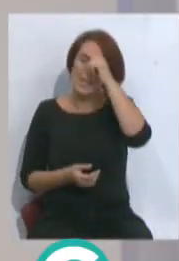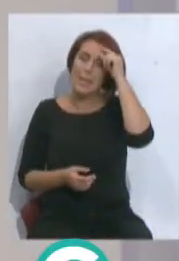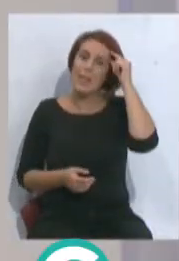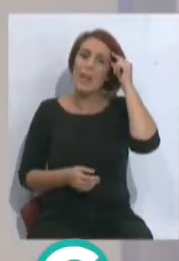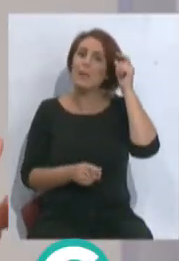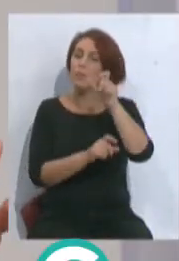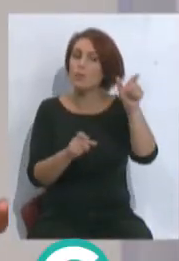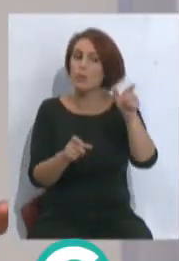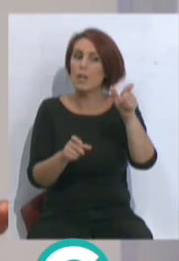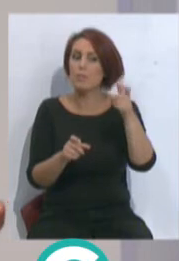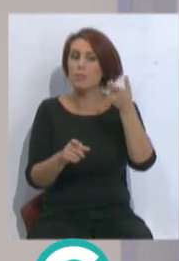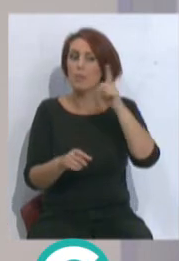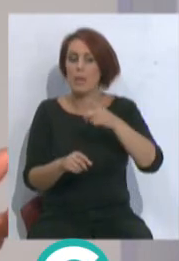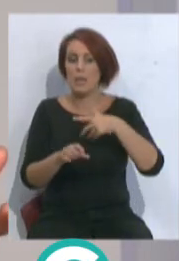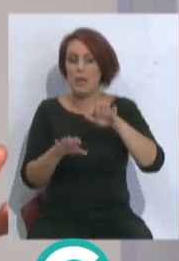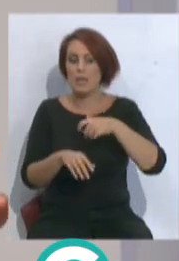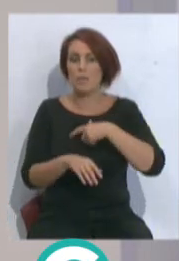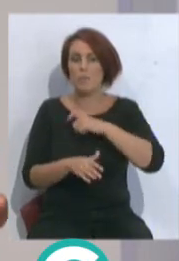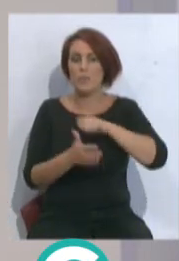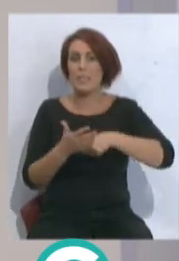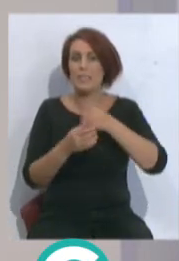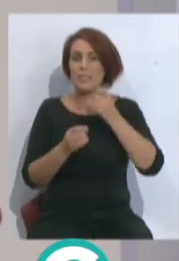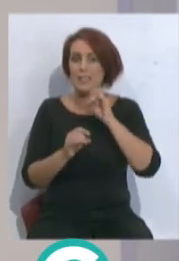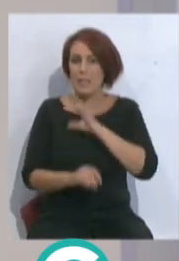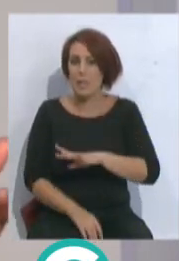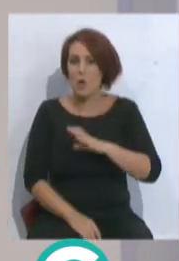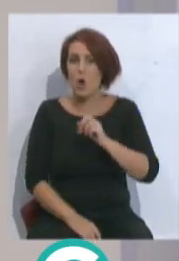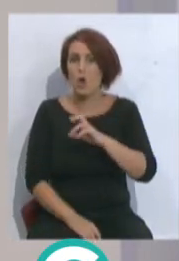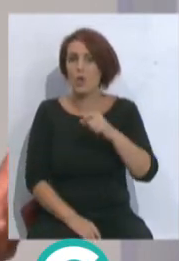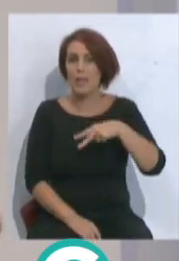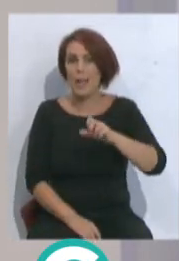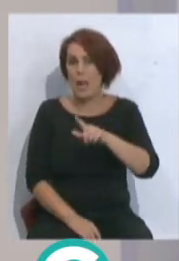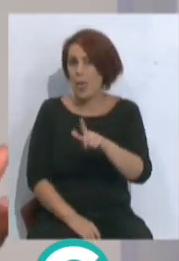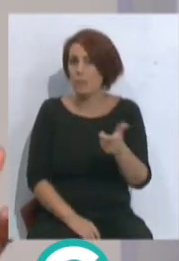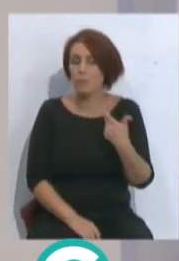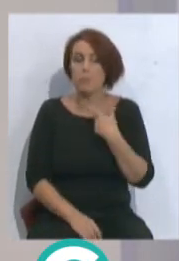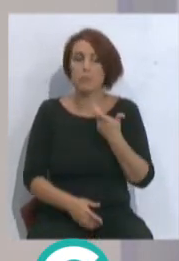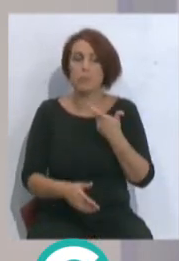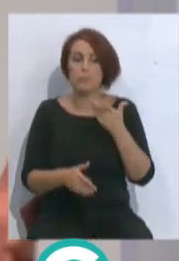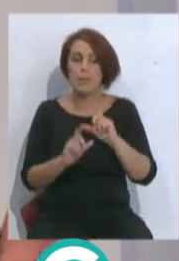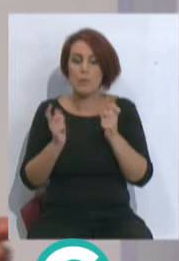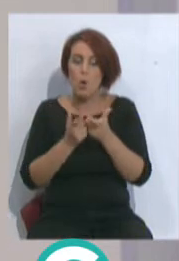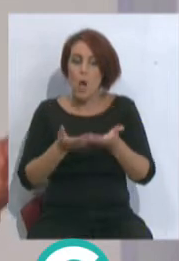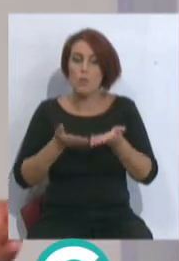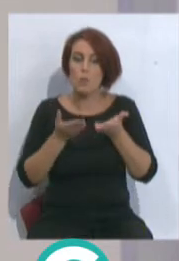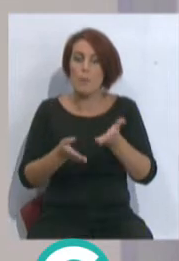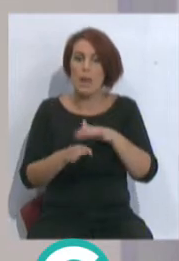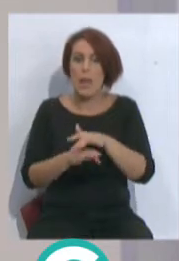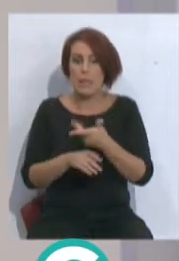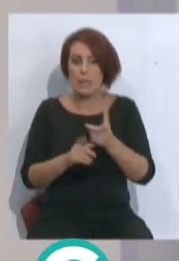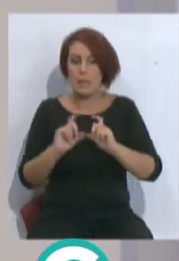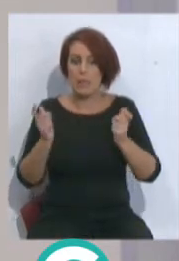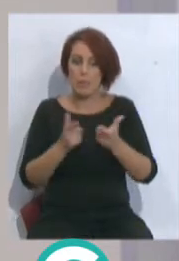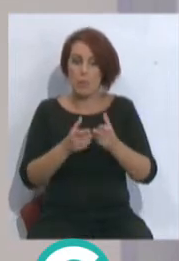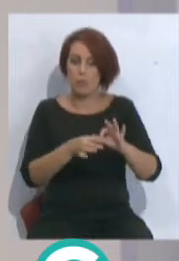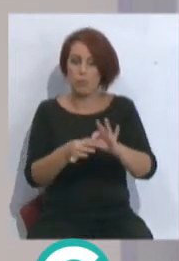la gente, el Cádiz también ha hecho un fichaje bueno este año, que es el coronel, que me imagino que le ayudará en disciplina a todo el equipo, para que esté el equipo a una